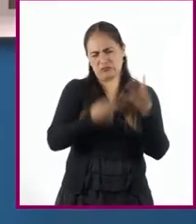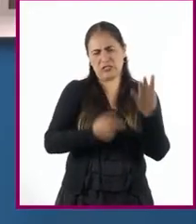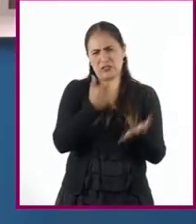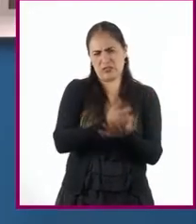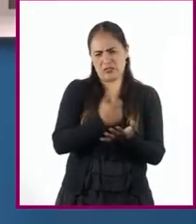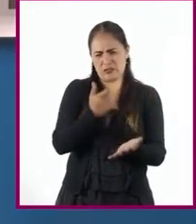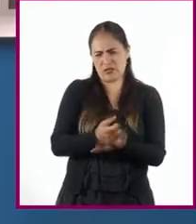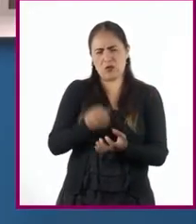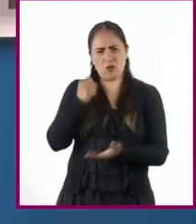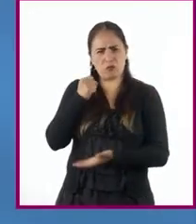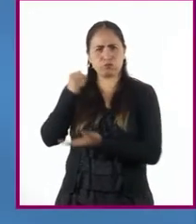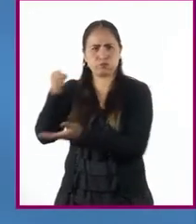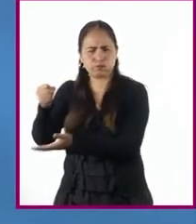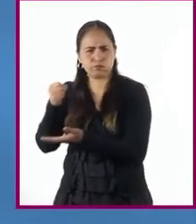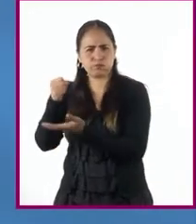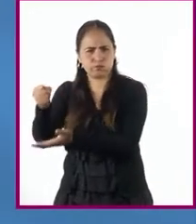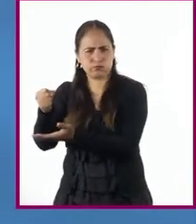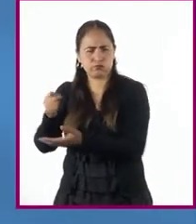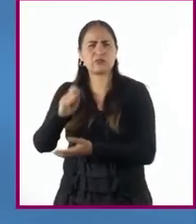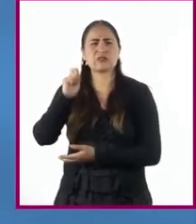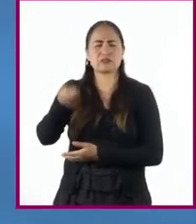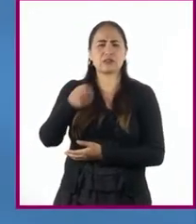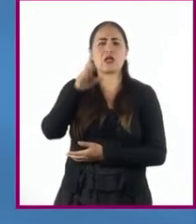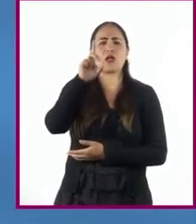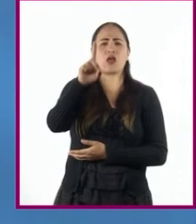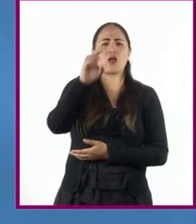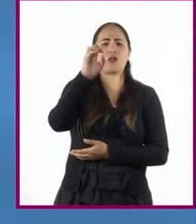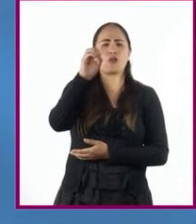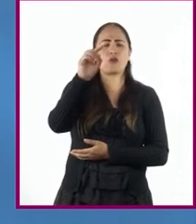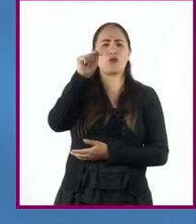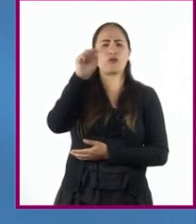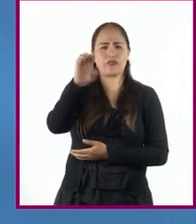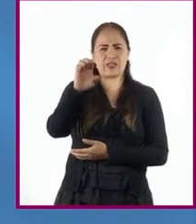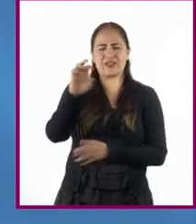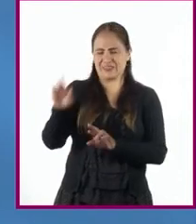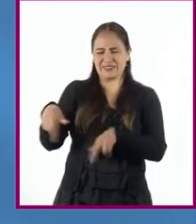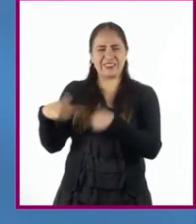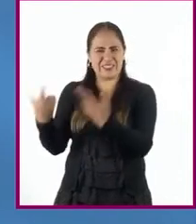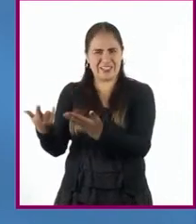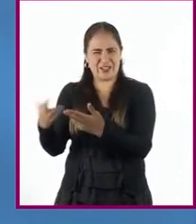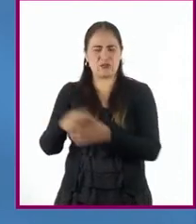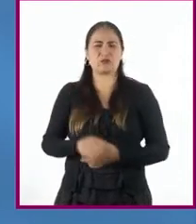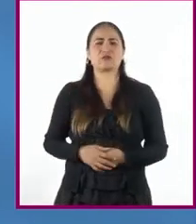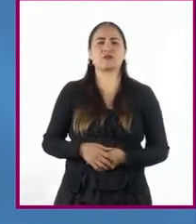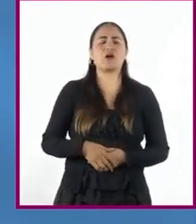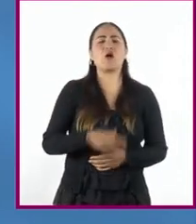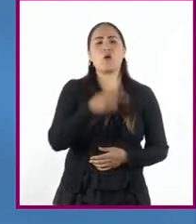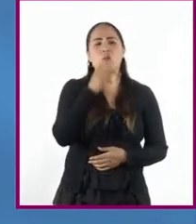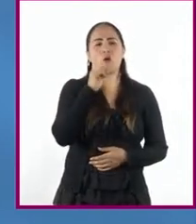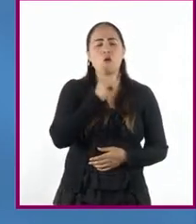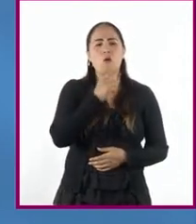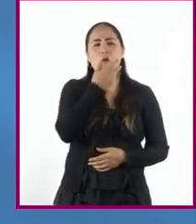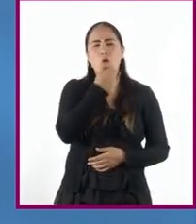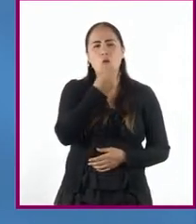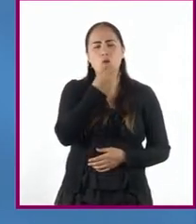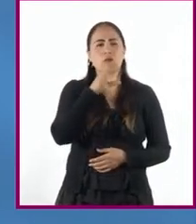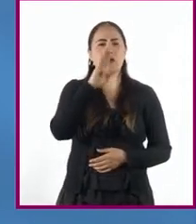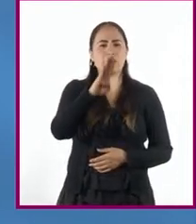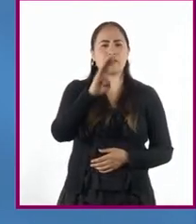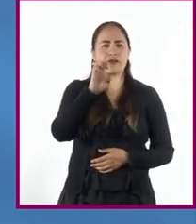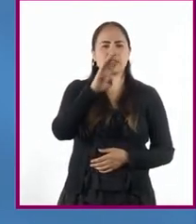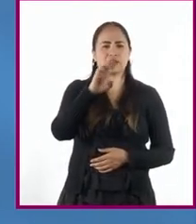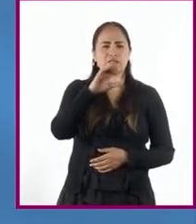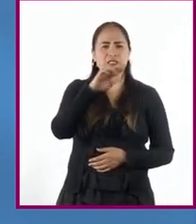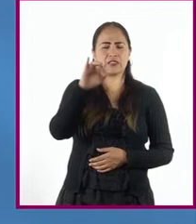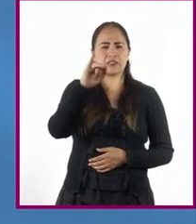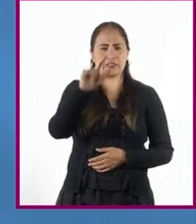A esta aportación se le llama dote. Eva Becerril explica que el hombre administraba